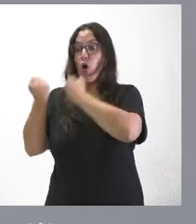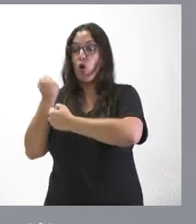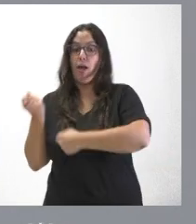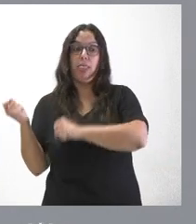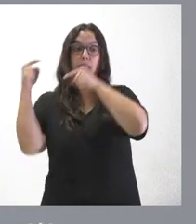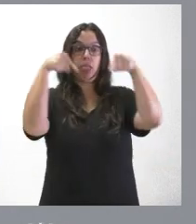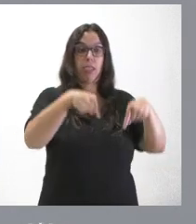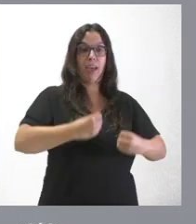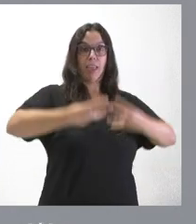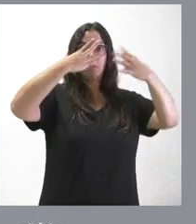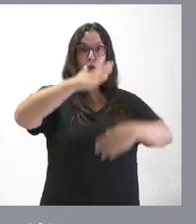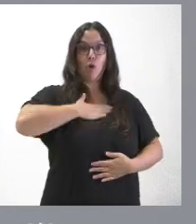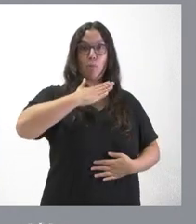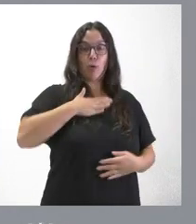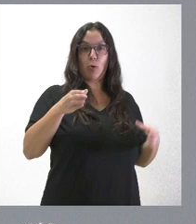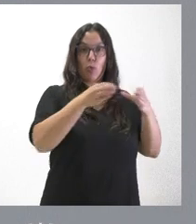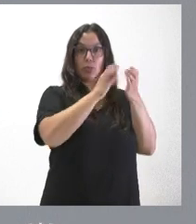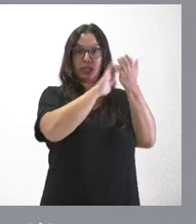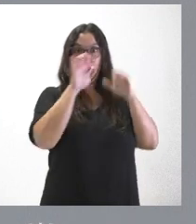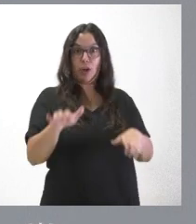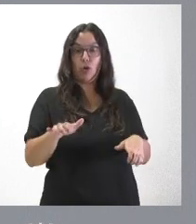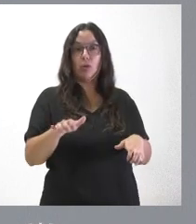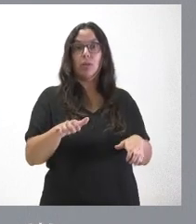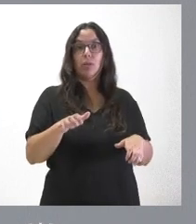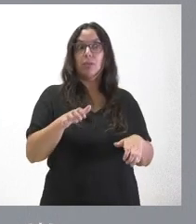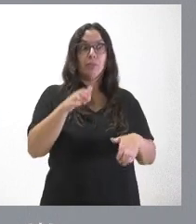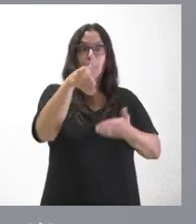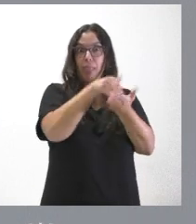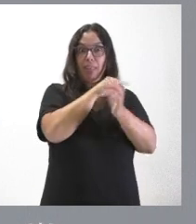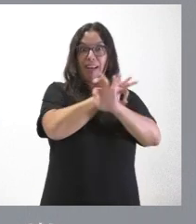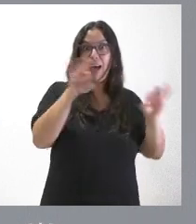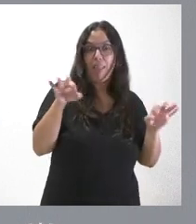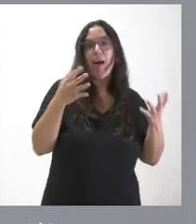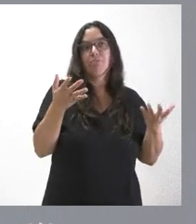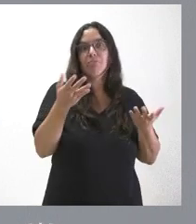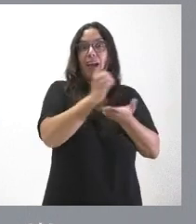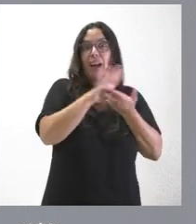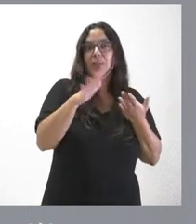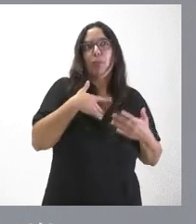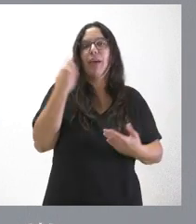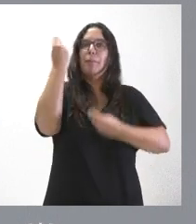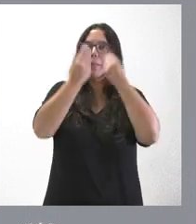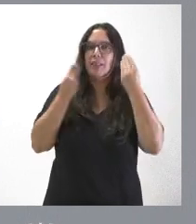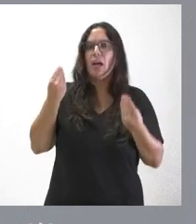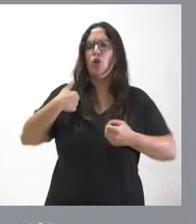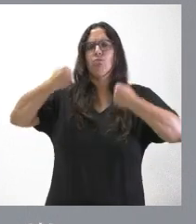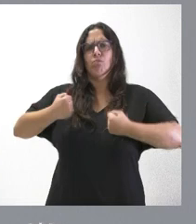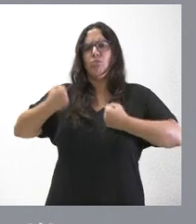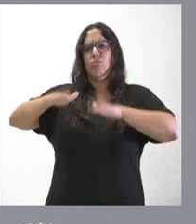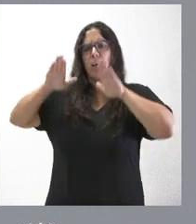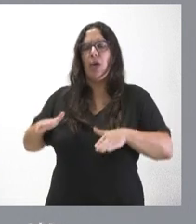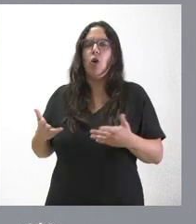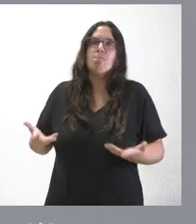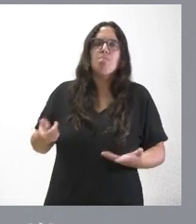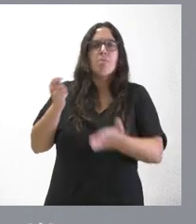trasladamos a un edificio titularidad de la Administración Autonómica que no va a cobrar alquiler, pues a lo mejor es una oferta que hay que estudiar. Esta idea de no me quiero trasladar y